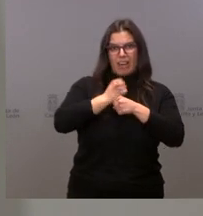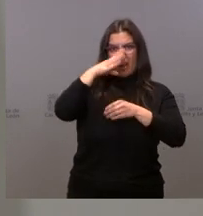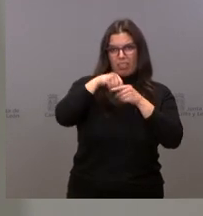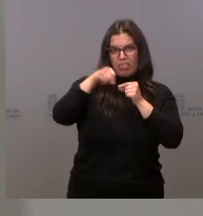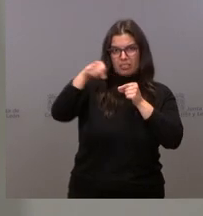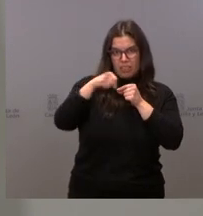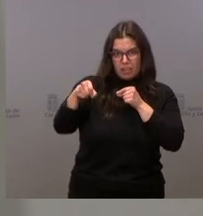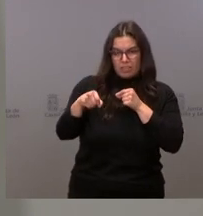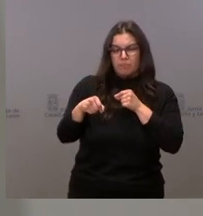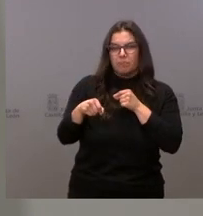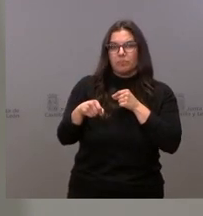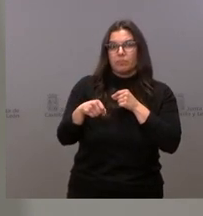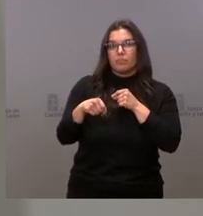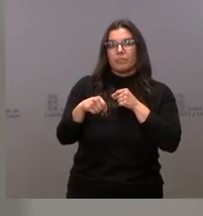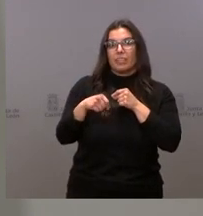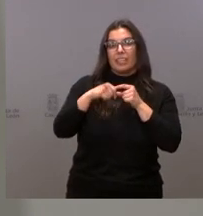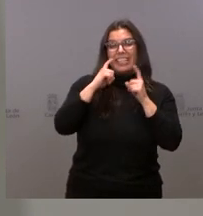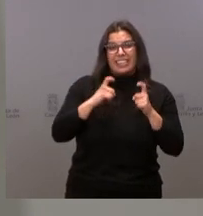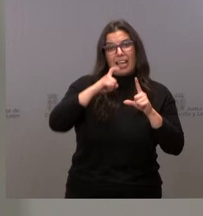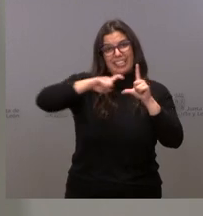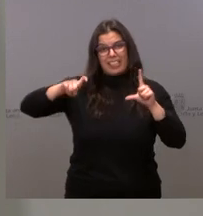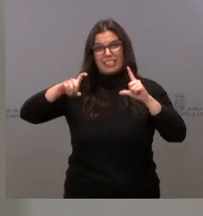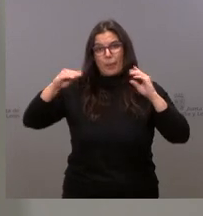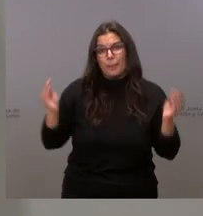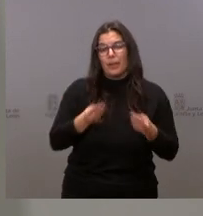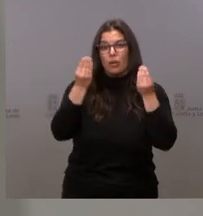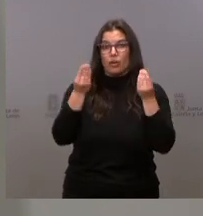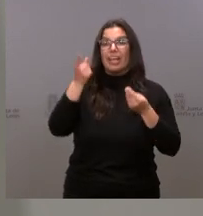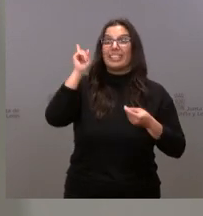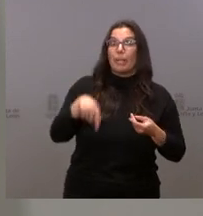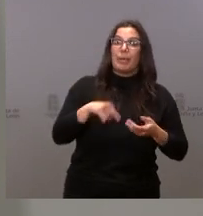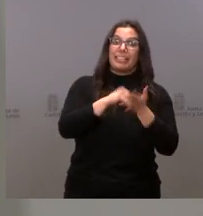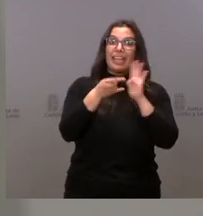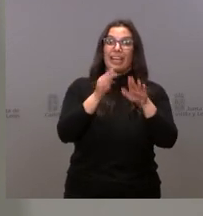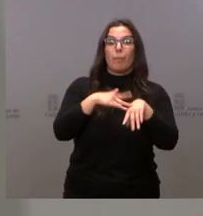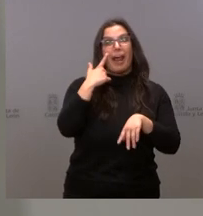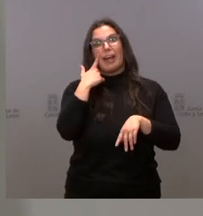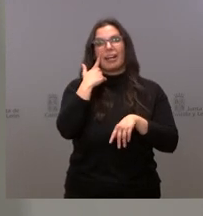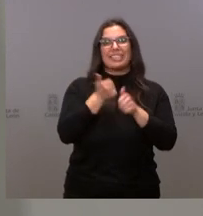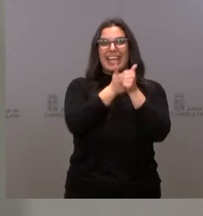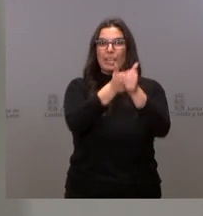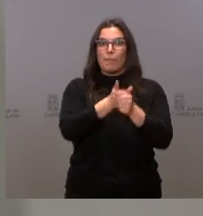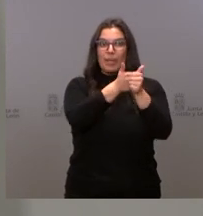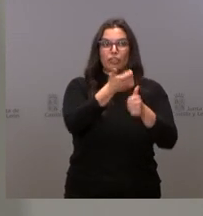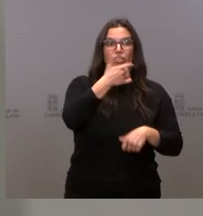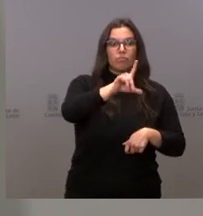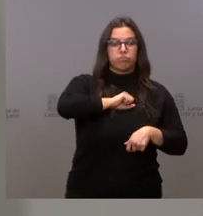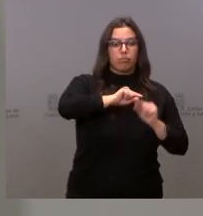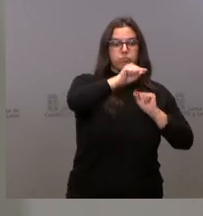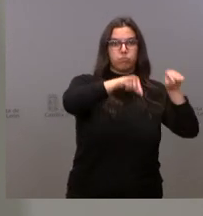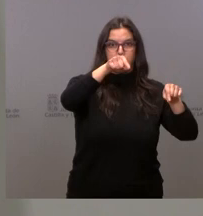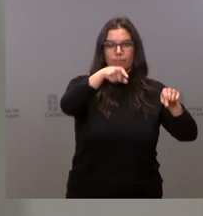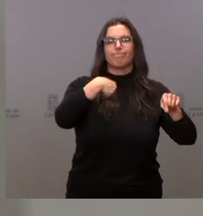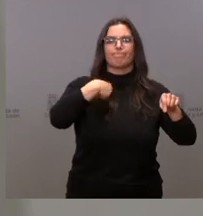Vamos a mejorar nuestras estadísticas, nuestras técnicas de rastreo. Hemos solicitado un incremento de dotación de